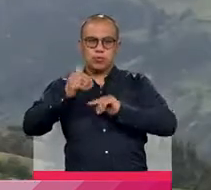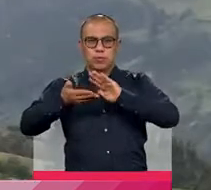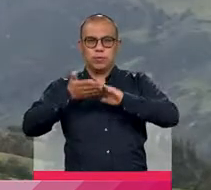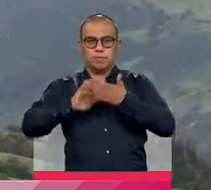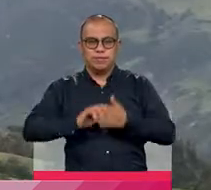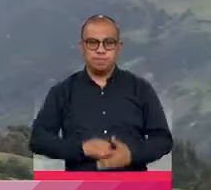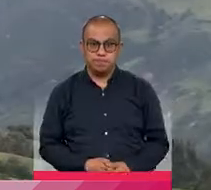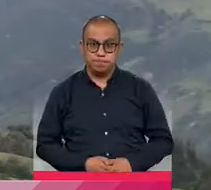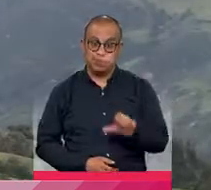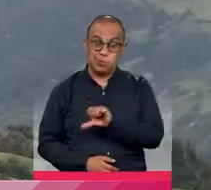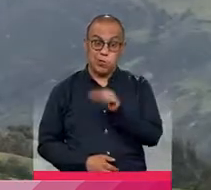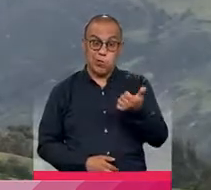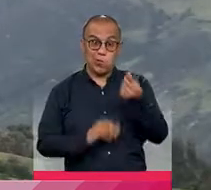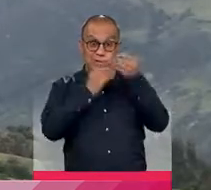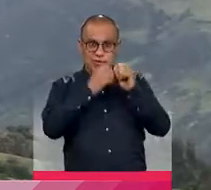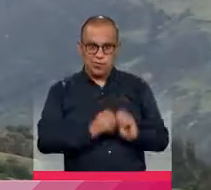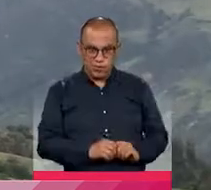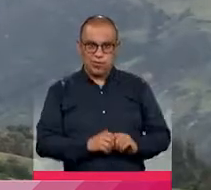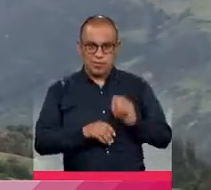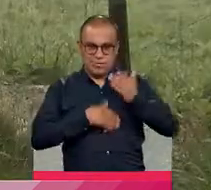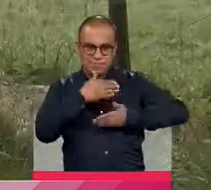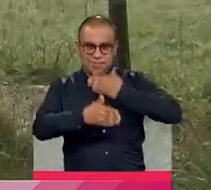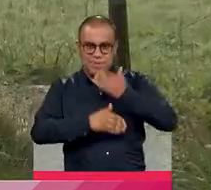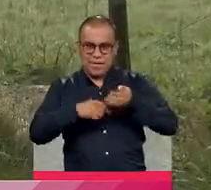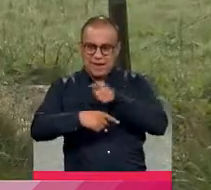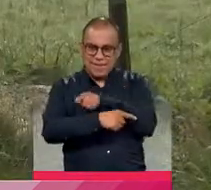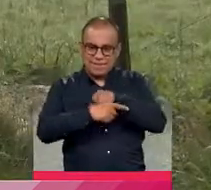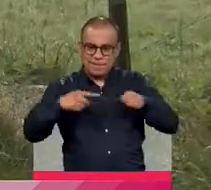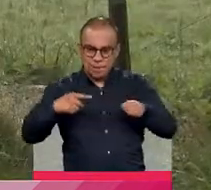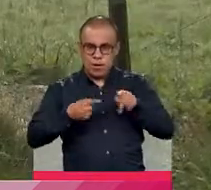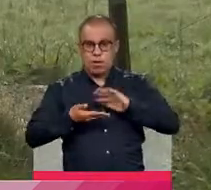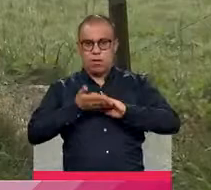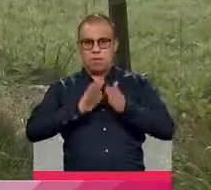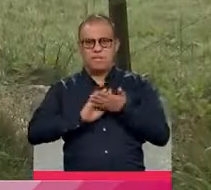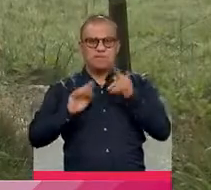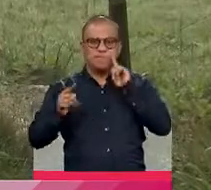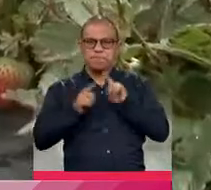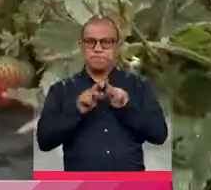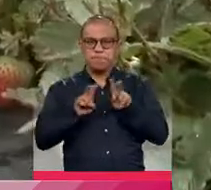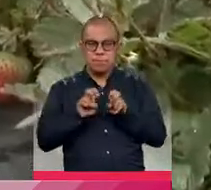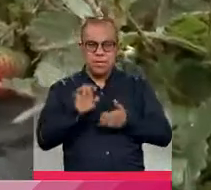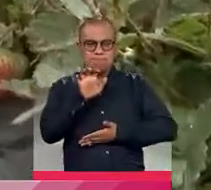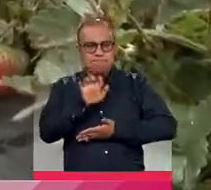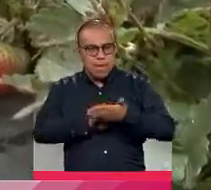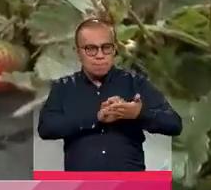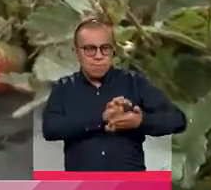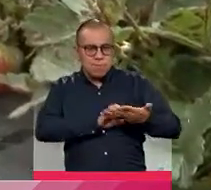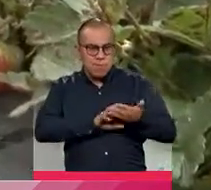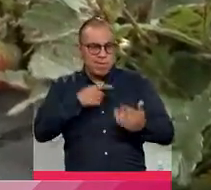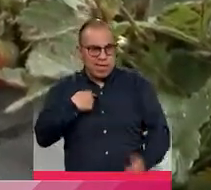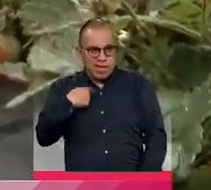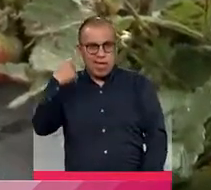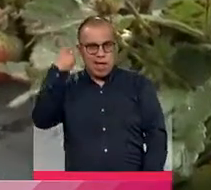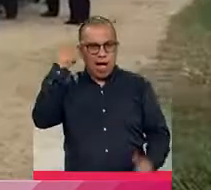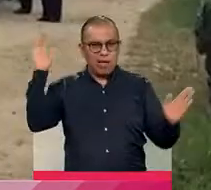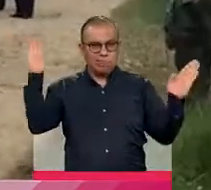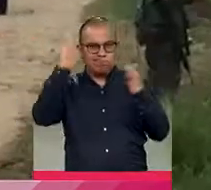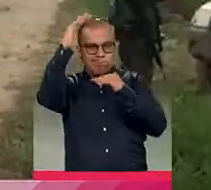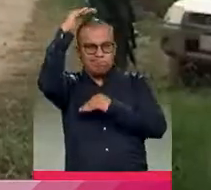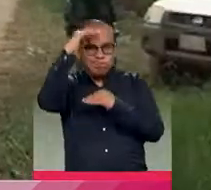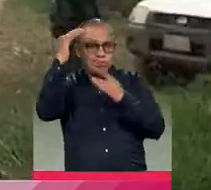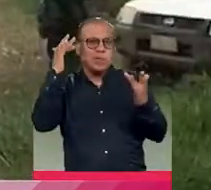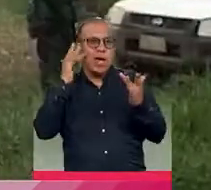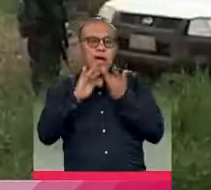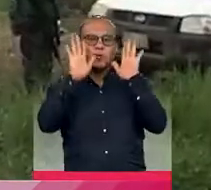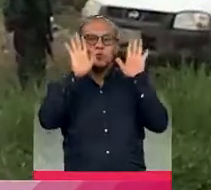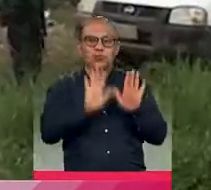Otro de los aspectos que se desarrollan durante la Semana por la Paz se relaciona con la reducción de la estigmatización de las personas que